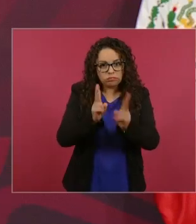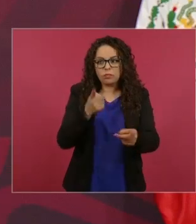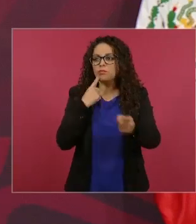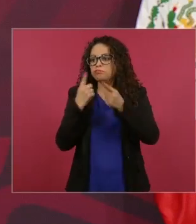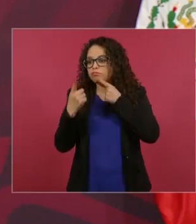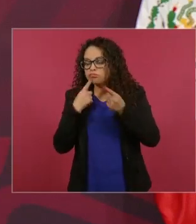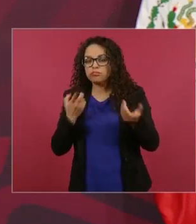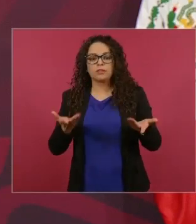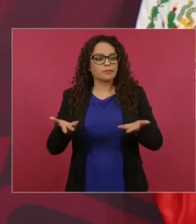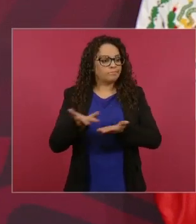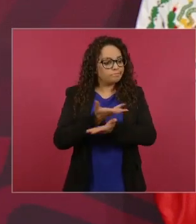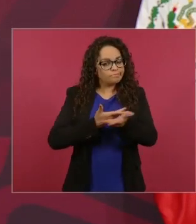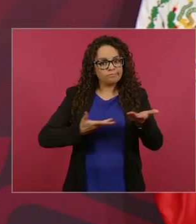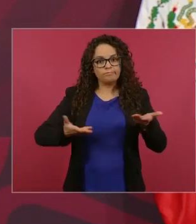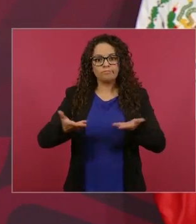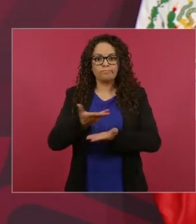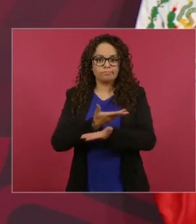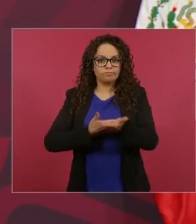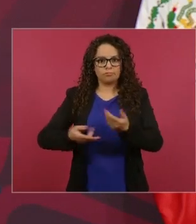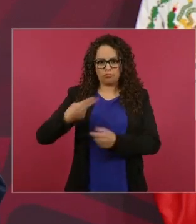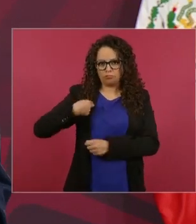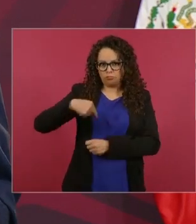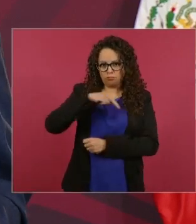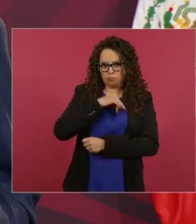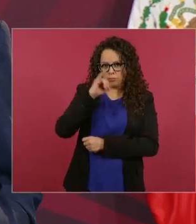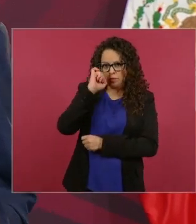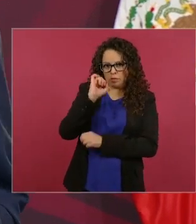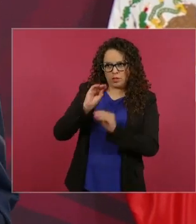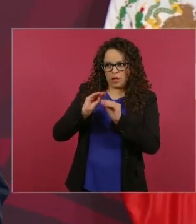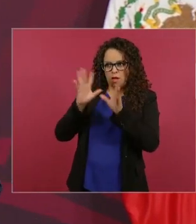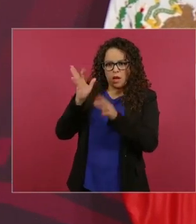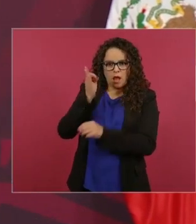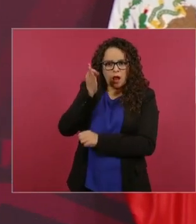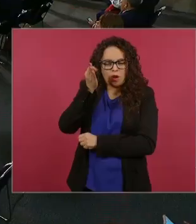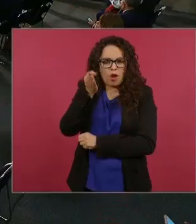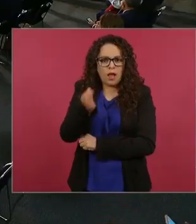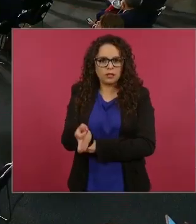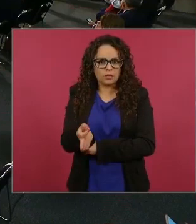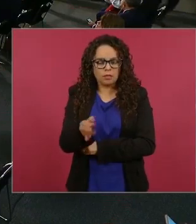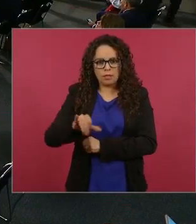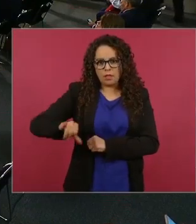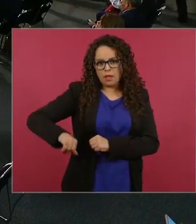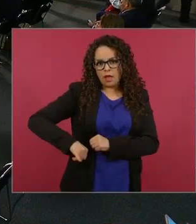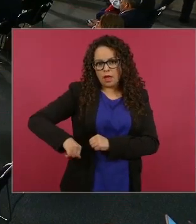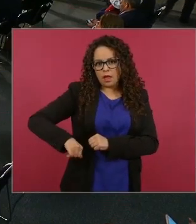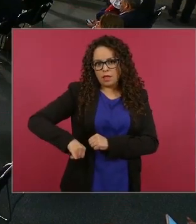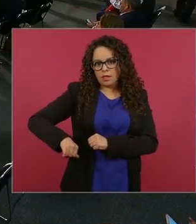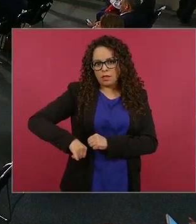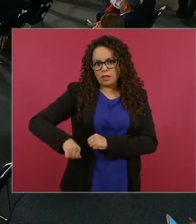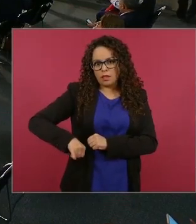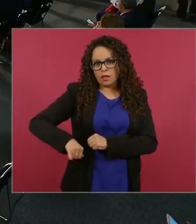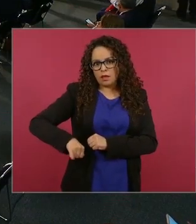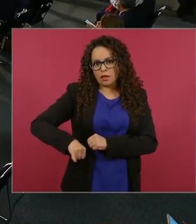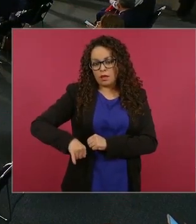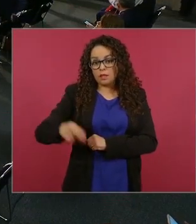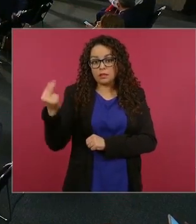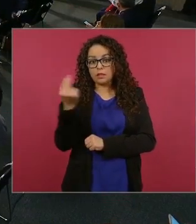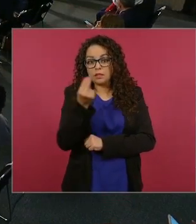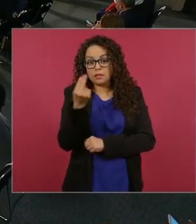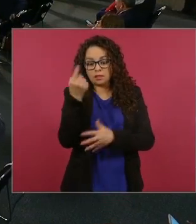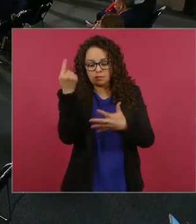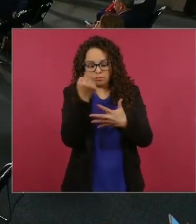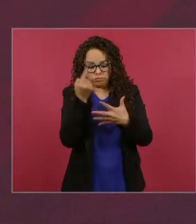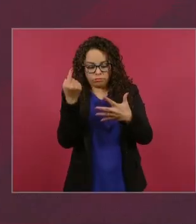está abierto para que los conflictos las diferencias las